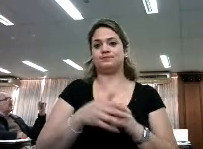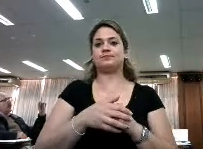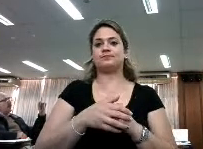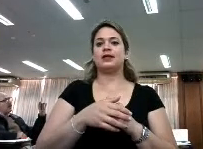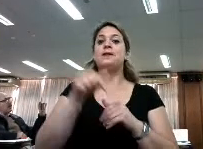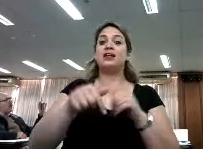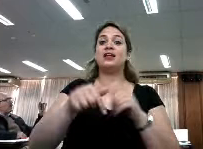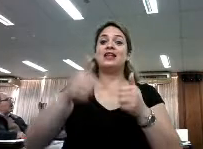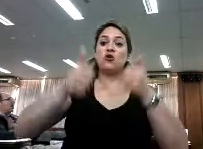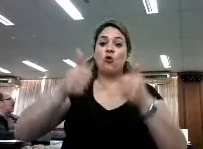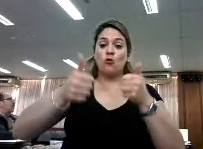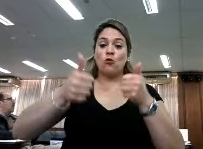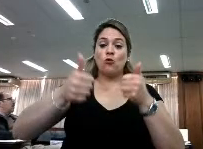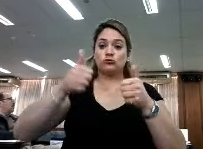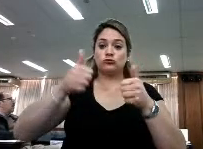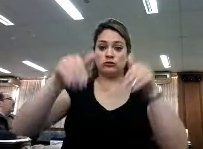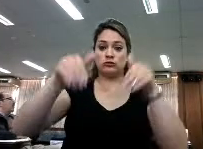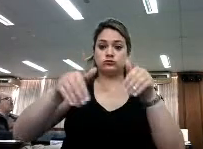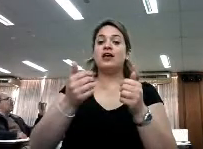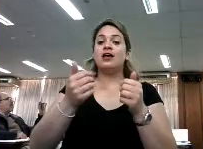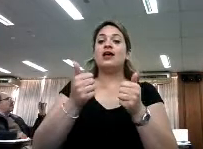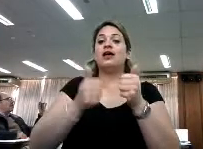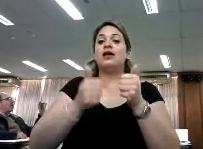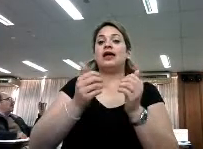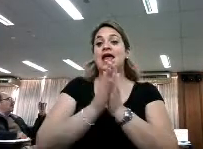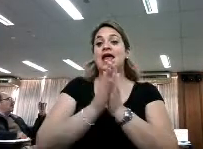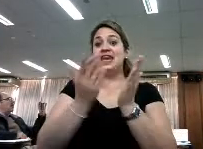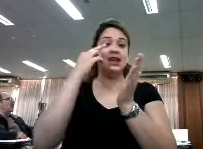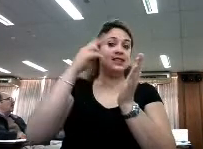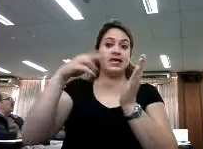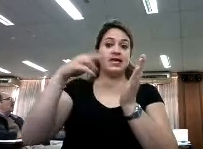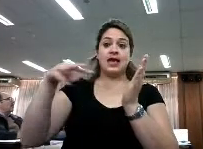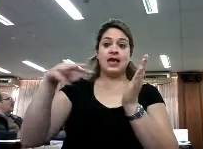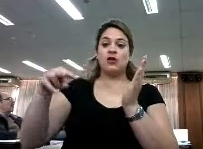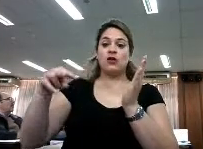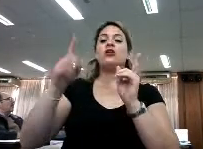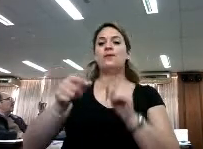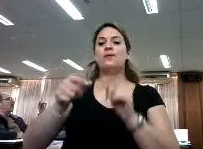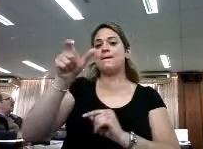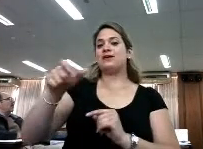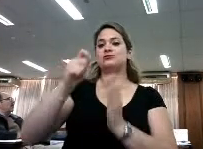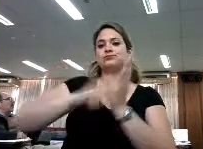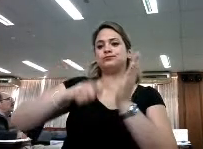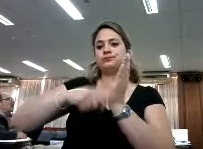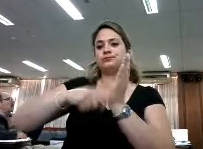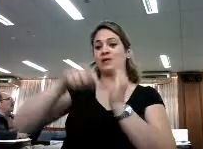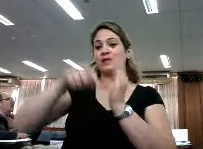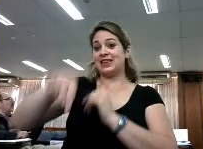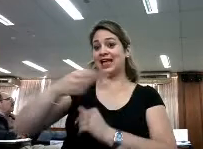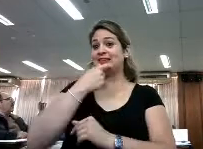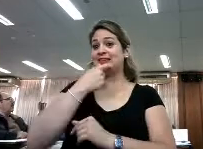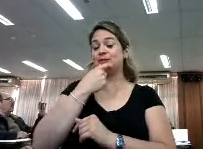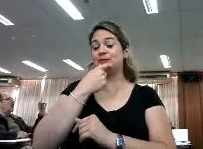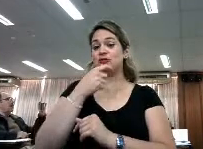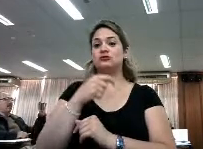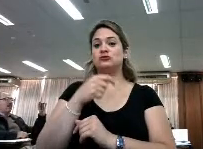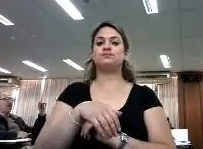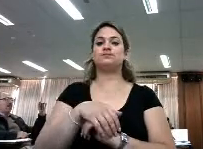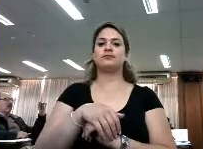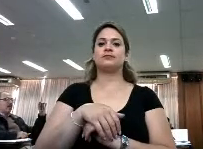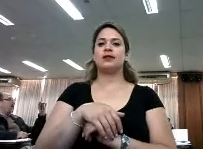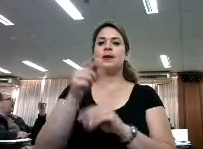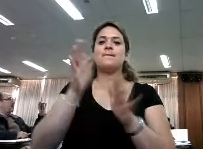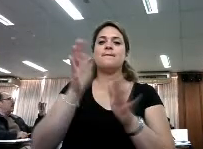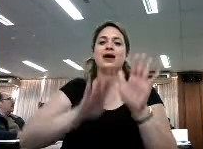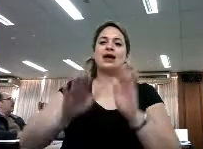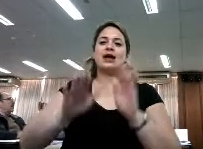concurso literario, convocamos a escritores locales también para hacer unas antologías